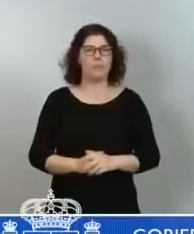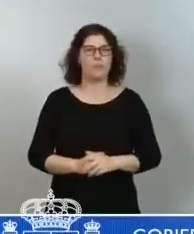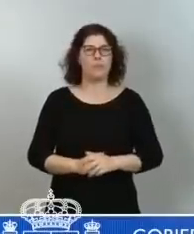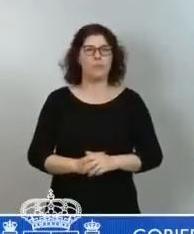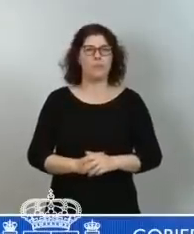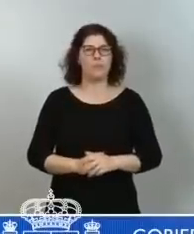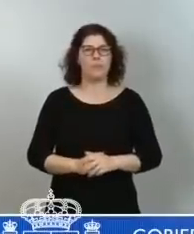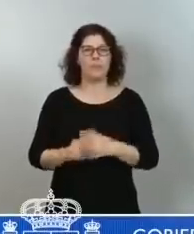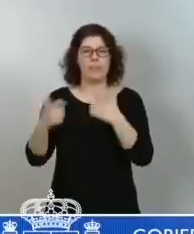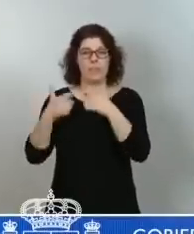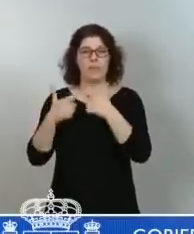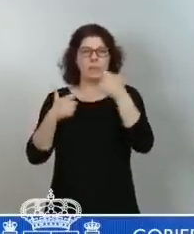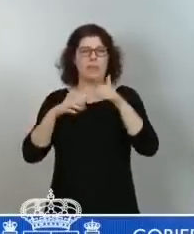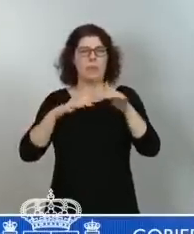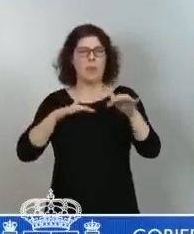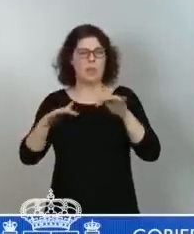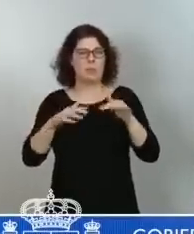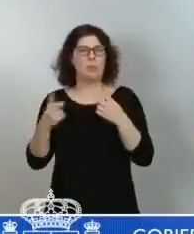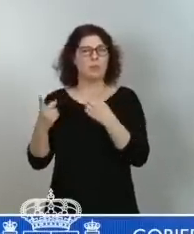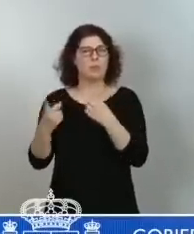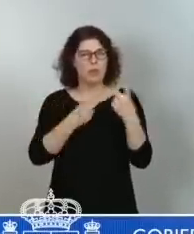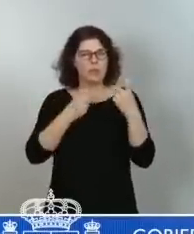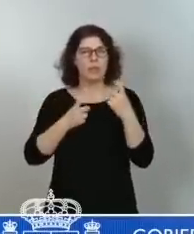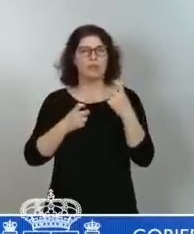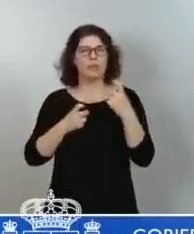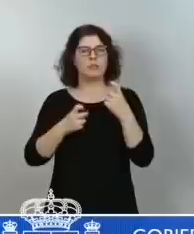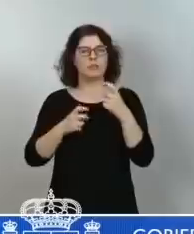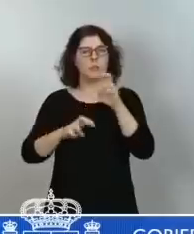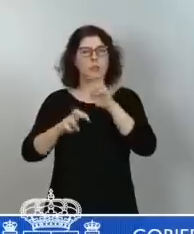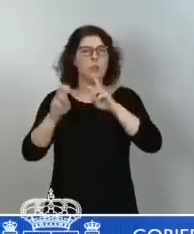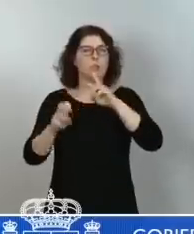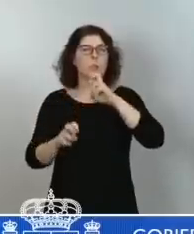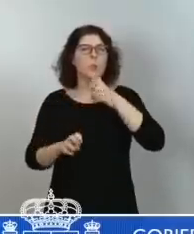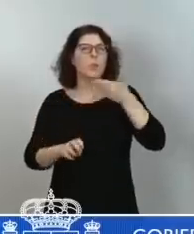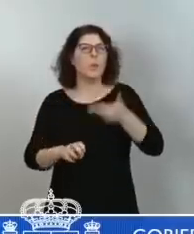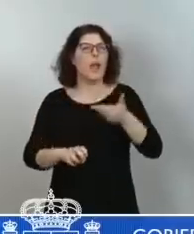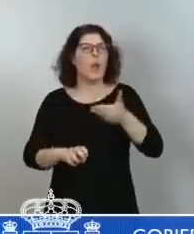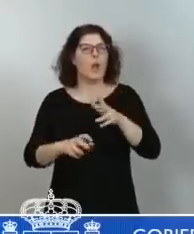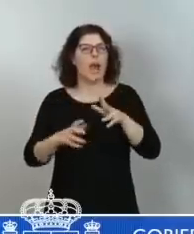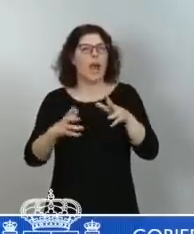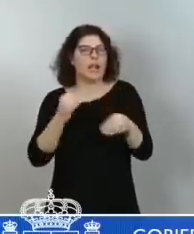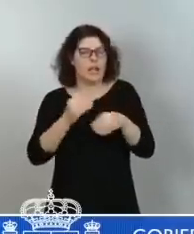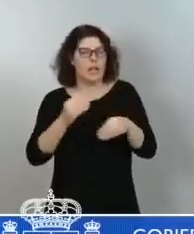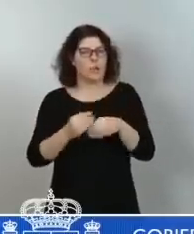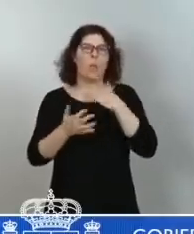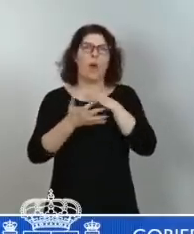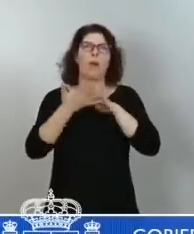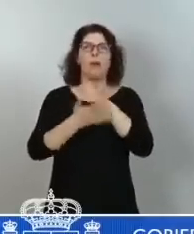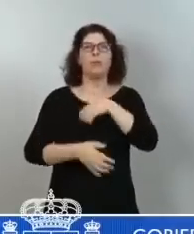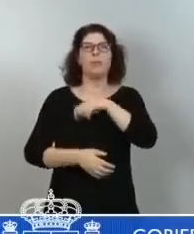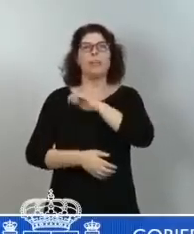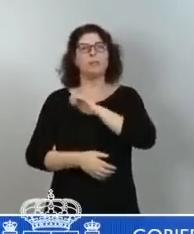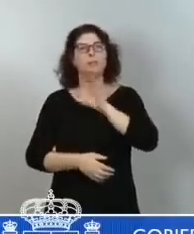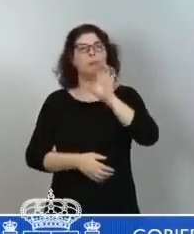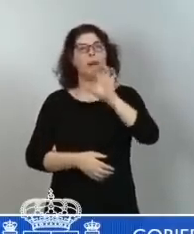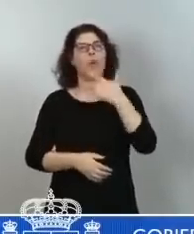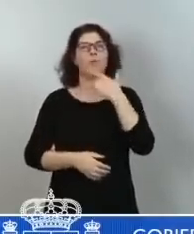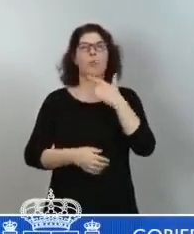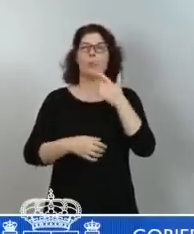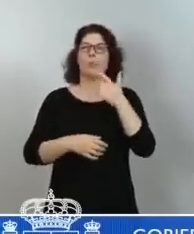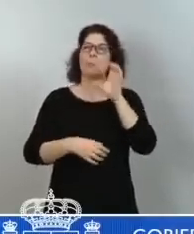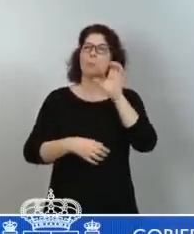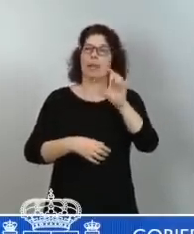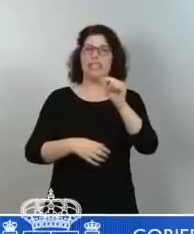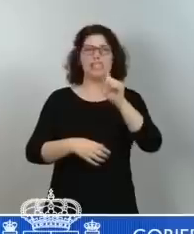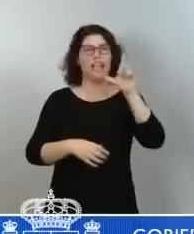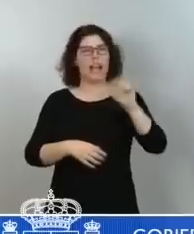generar mayor valor añadido para que no se vuelva a hablar de España como un país que compite por abajo en bajos salarios, sino de un país que